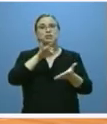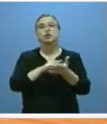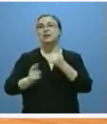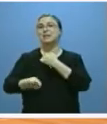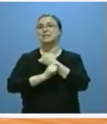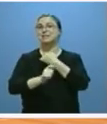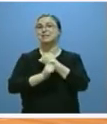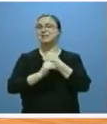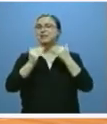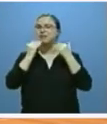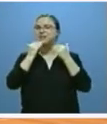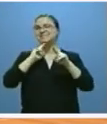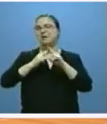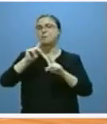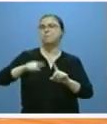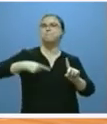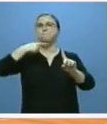la estrategia Más Sabor.